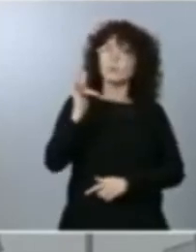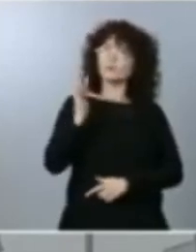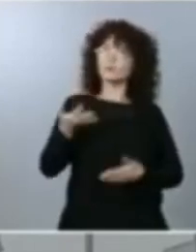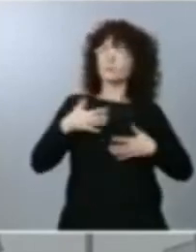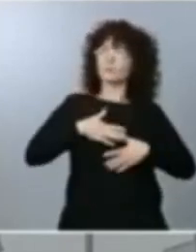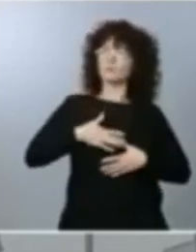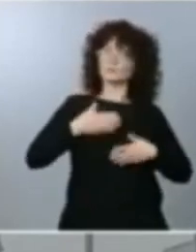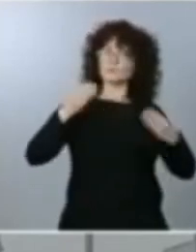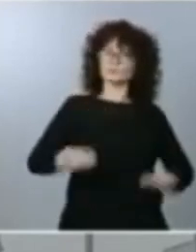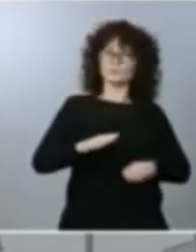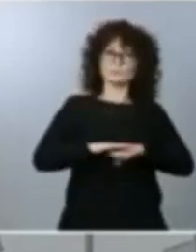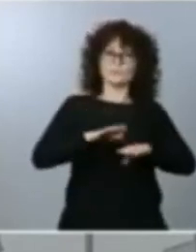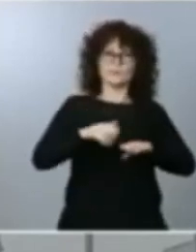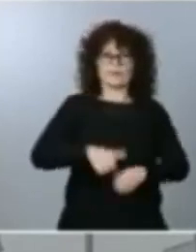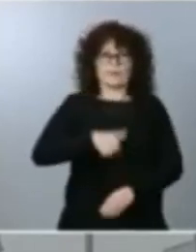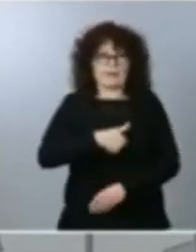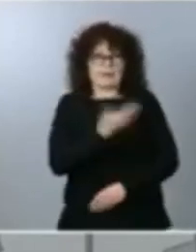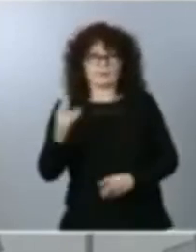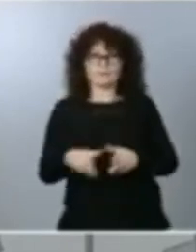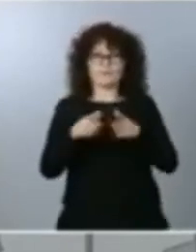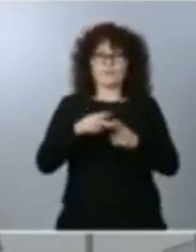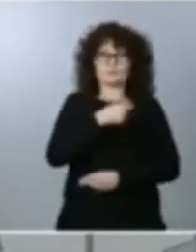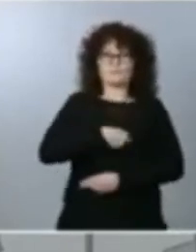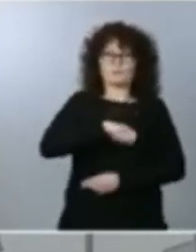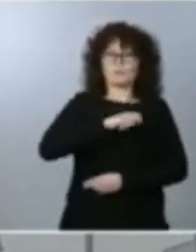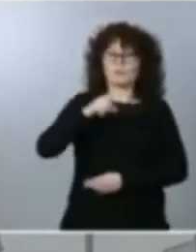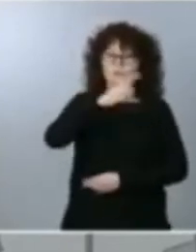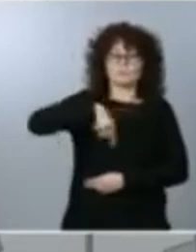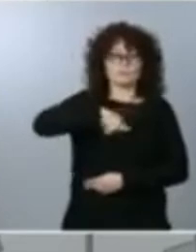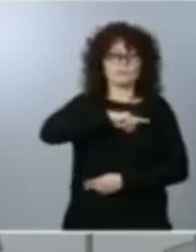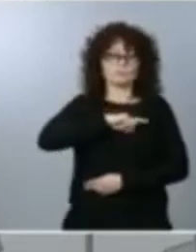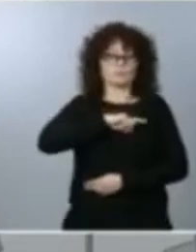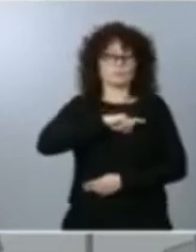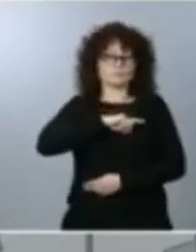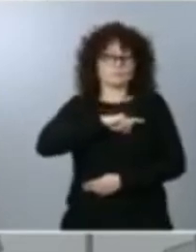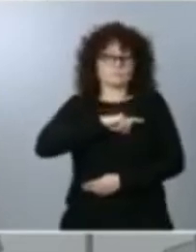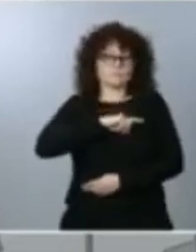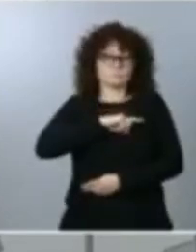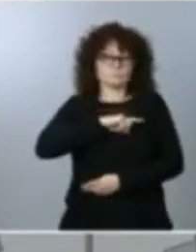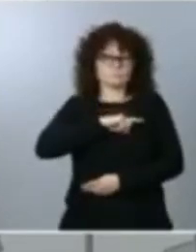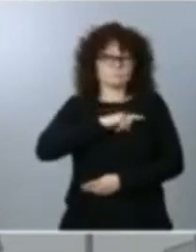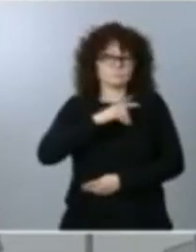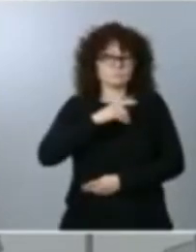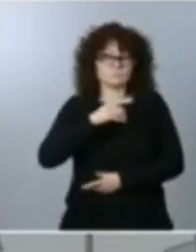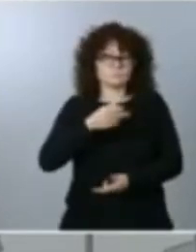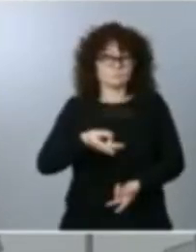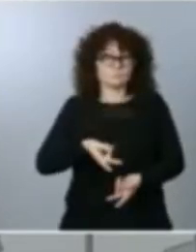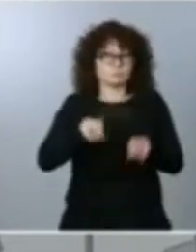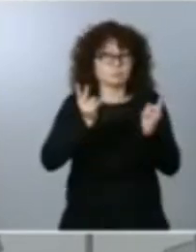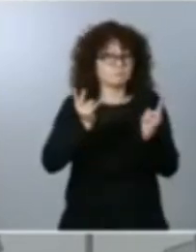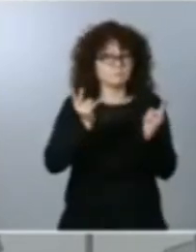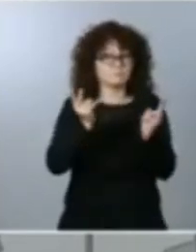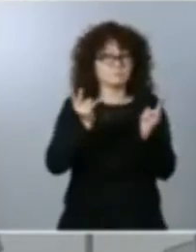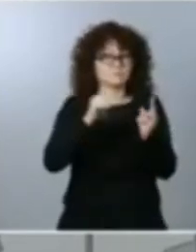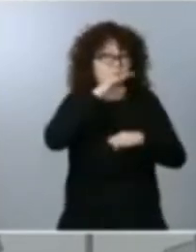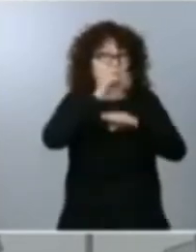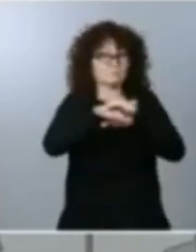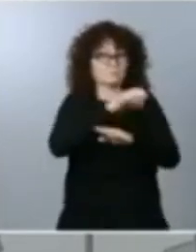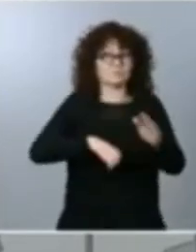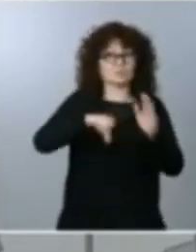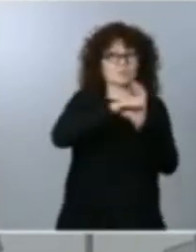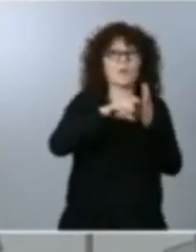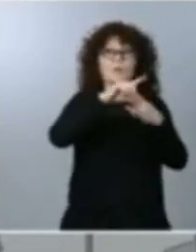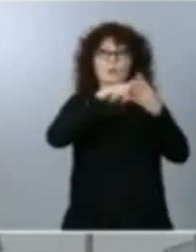desde luego lo que hacemos es dar mandato y cumplimiento a lo que nos dice la constitución y es que hay cuatro lenguas cooficiales y la